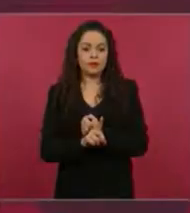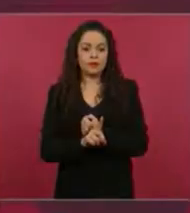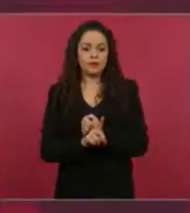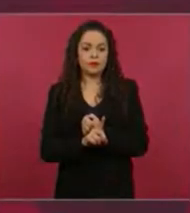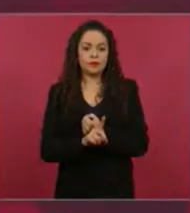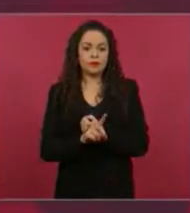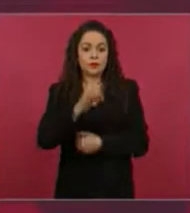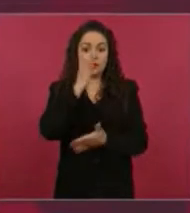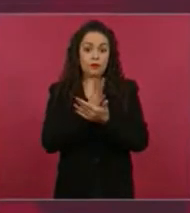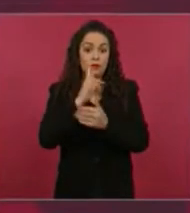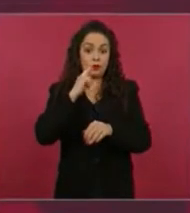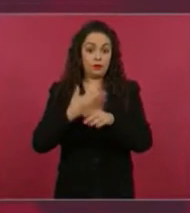del Consejo de Seguridad. Gracias.